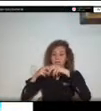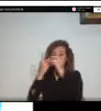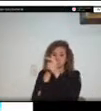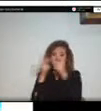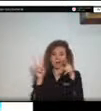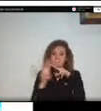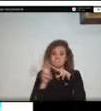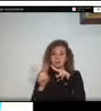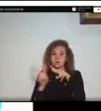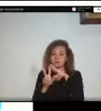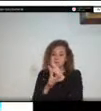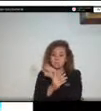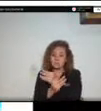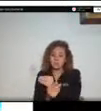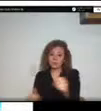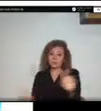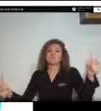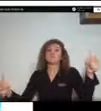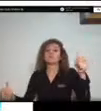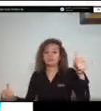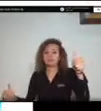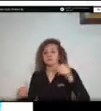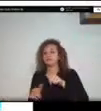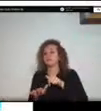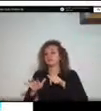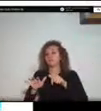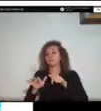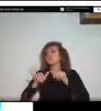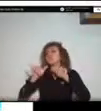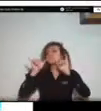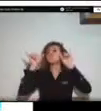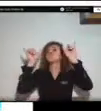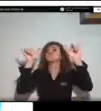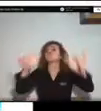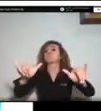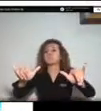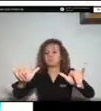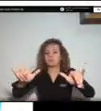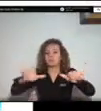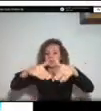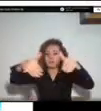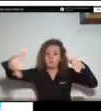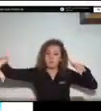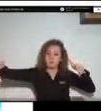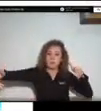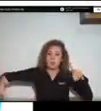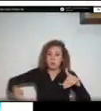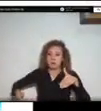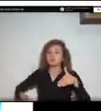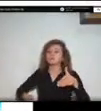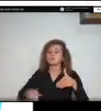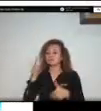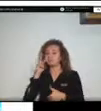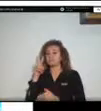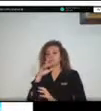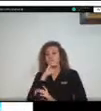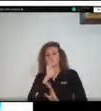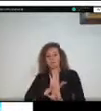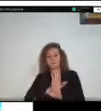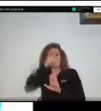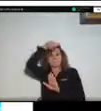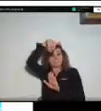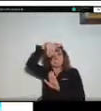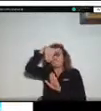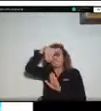y una vez pierde esa energía se deposita a lo largo y ancho del cauce en este caso como ya hay una menor inclinación la